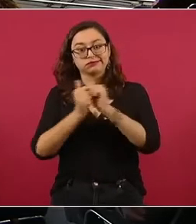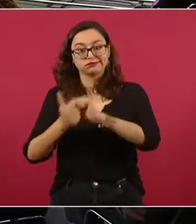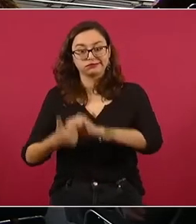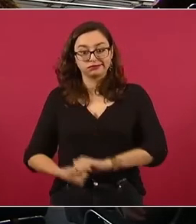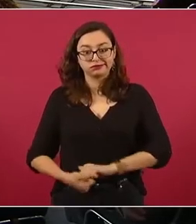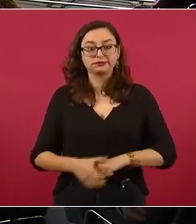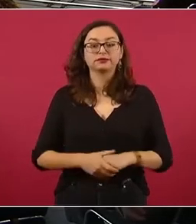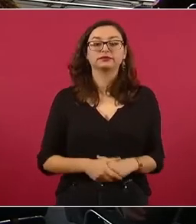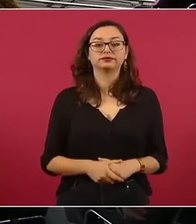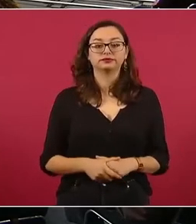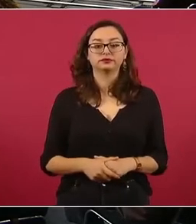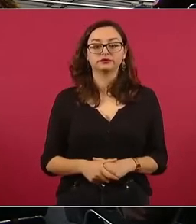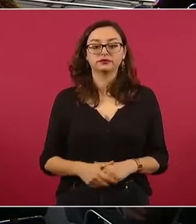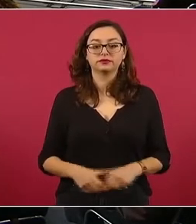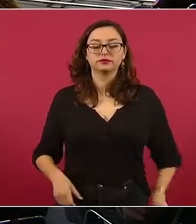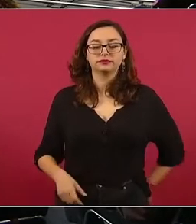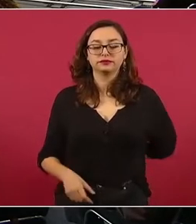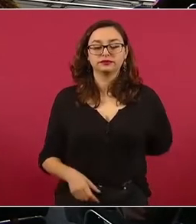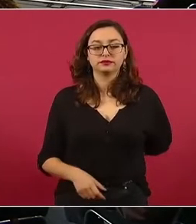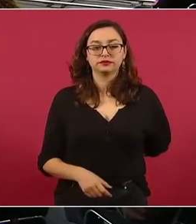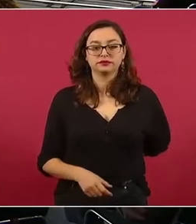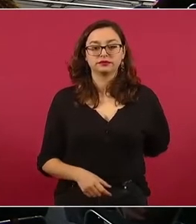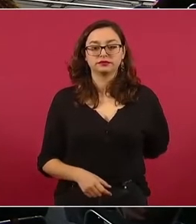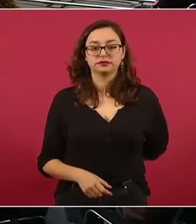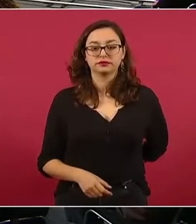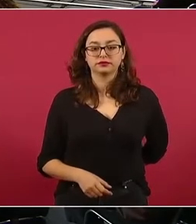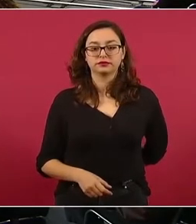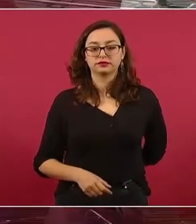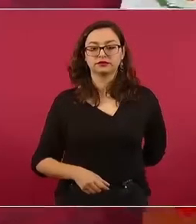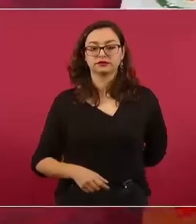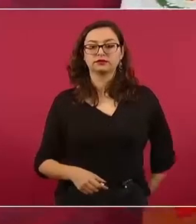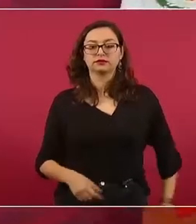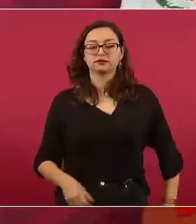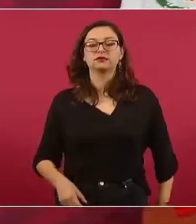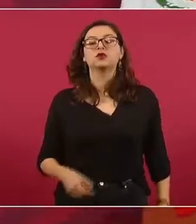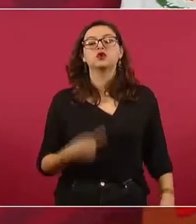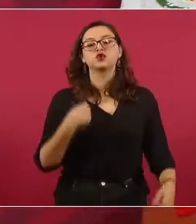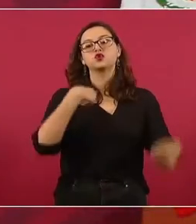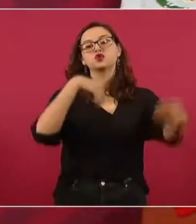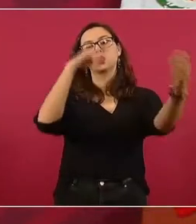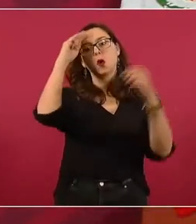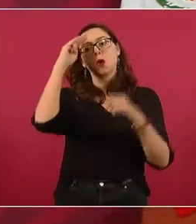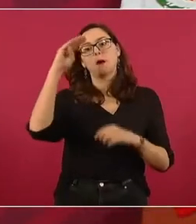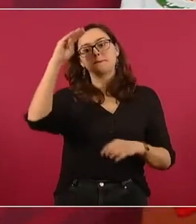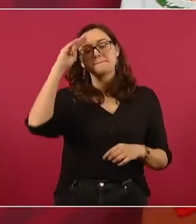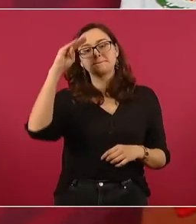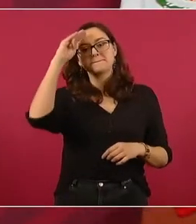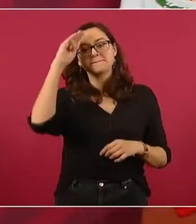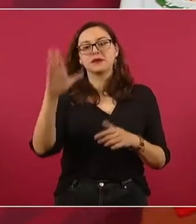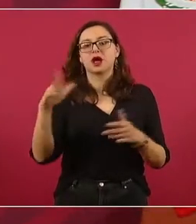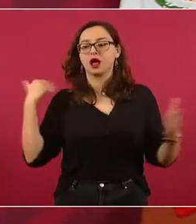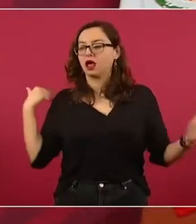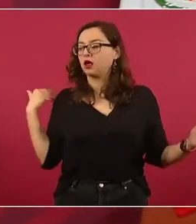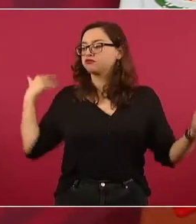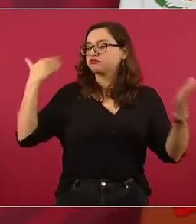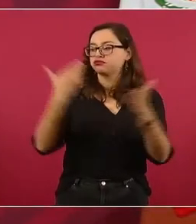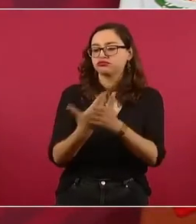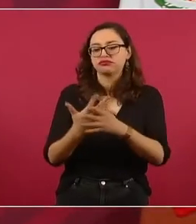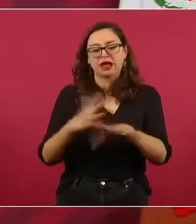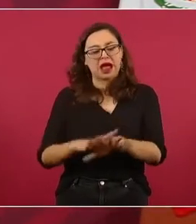que el cambio más importante de los últimos tiempos lo logró la sociedad